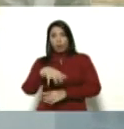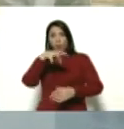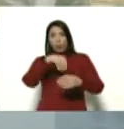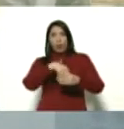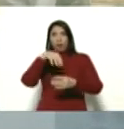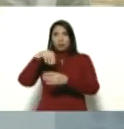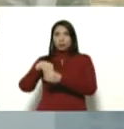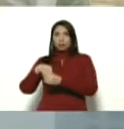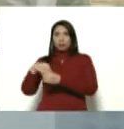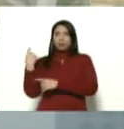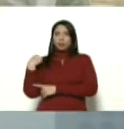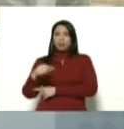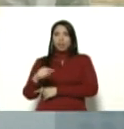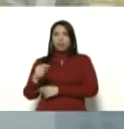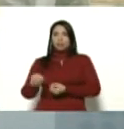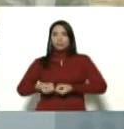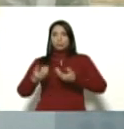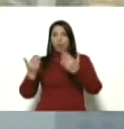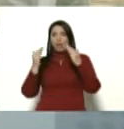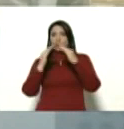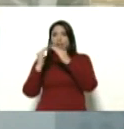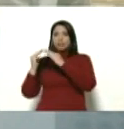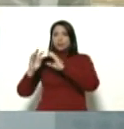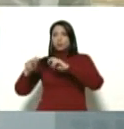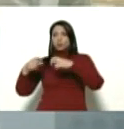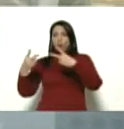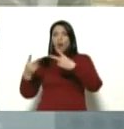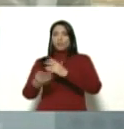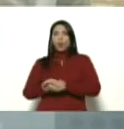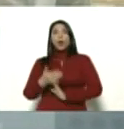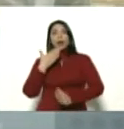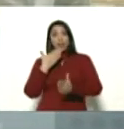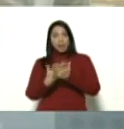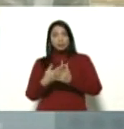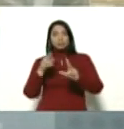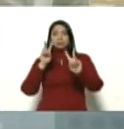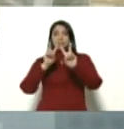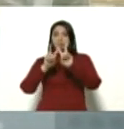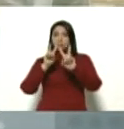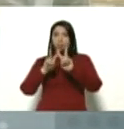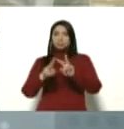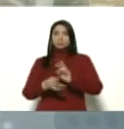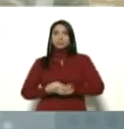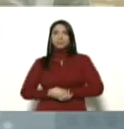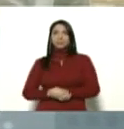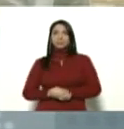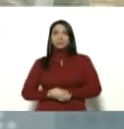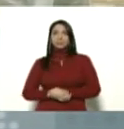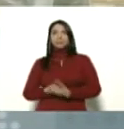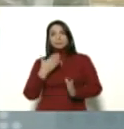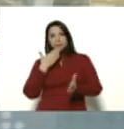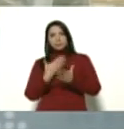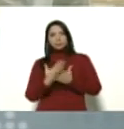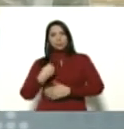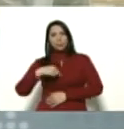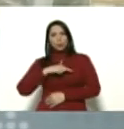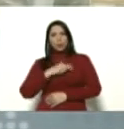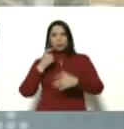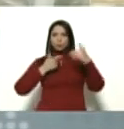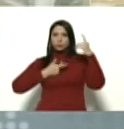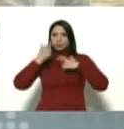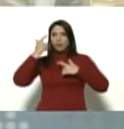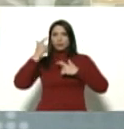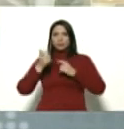tienen su apartamento nuevo. Gracias a la gran misión vivienda Venezuela. Gracias a nuestro comandante